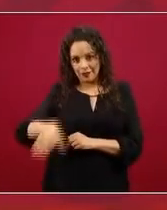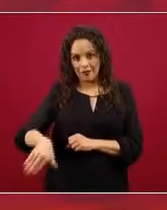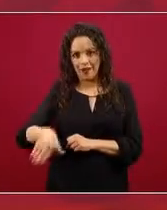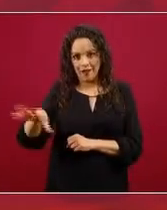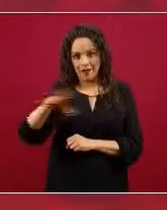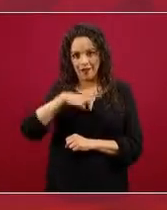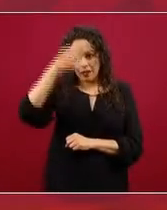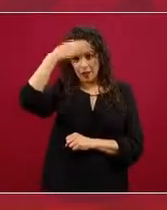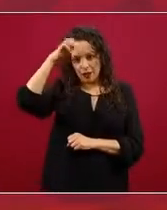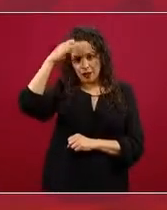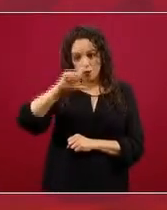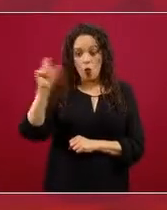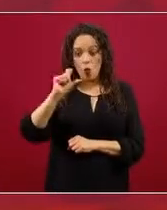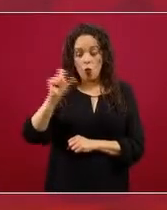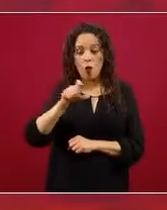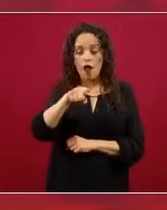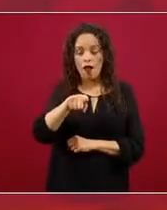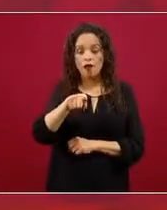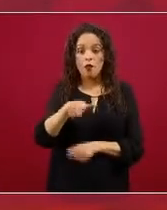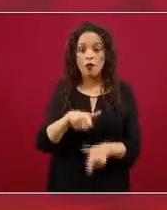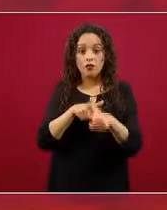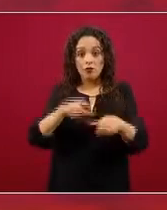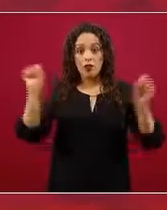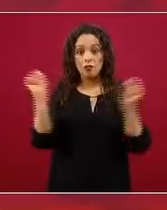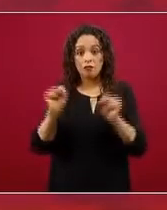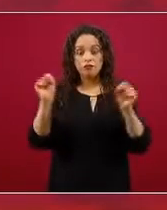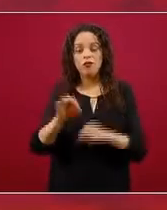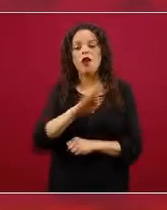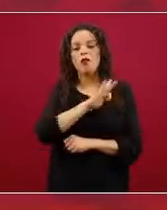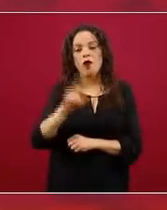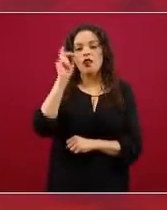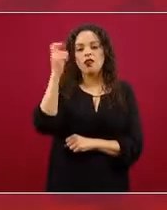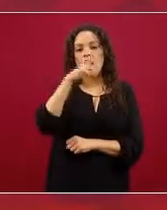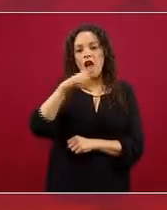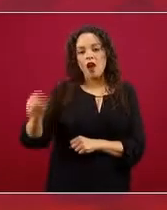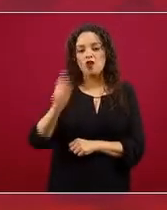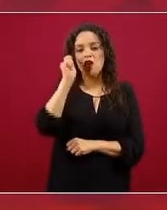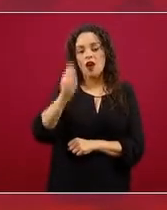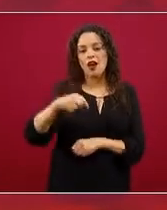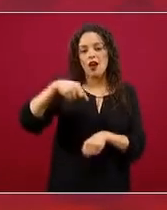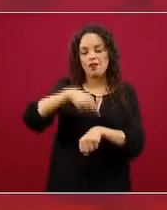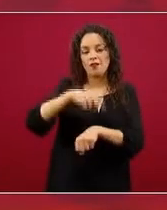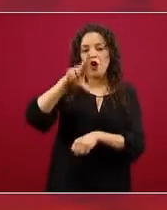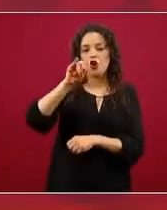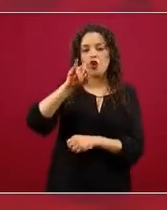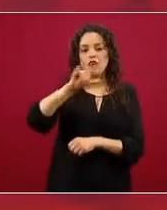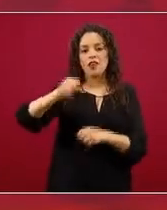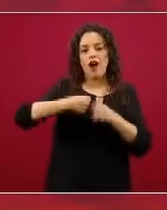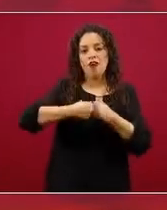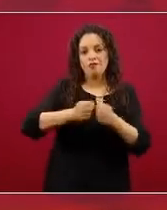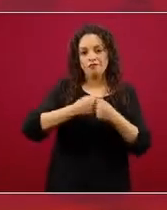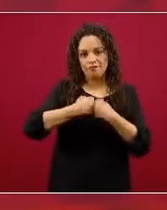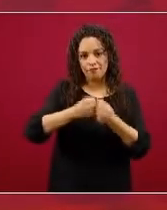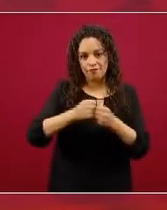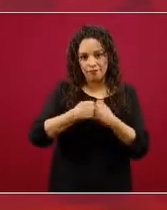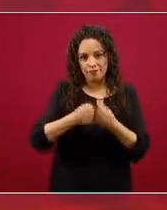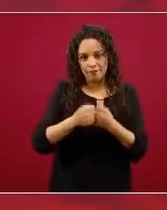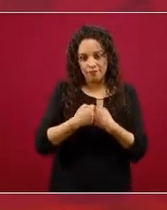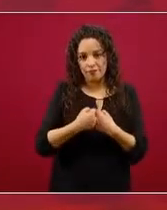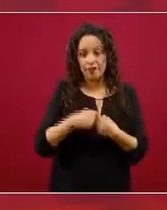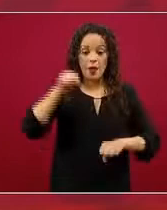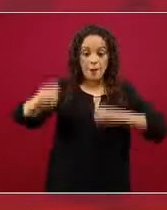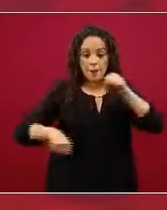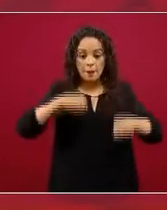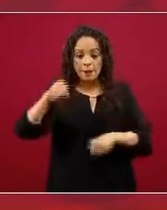uso prolongado o con la práctica prolongada a cierta lesión de los cartílagos articulares de las rodillas, por ejemplo. En cambio, la bicicleta tiene mucho menor